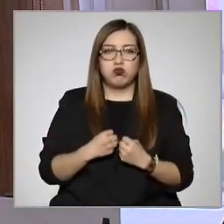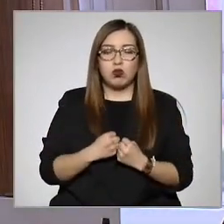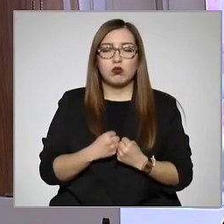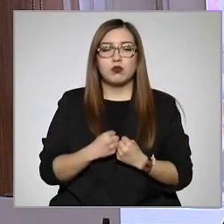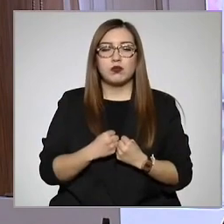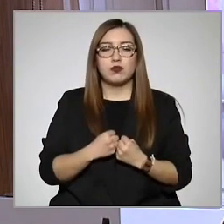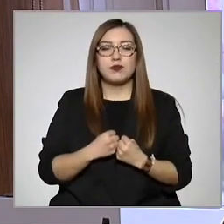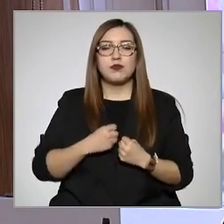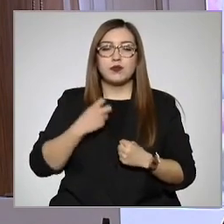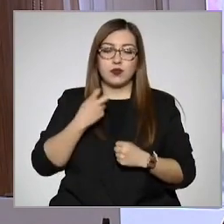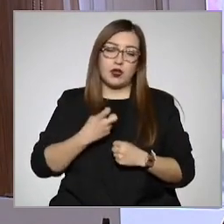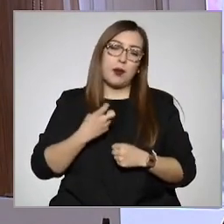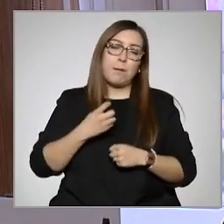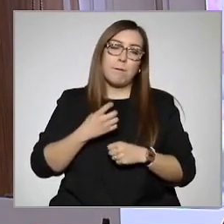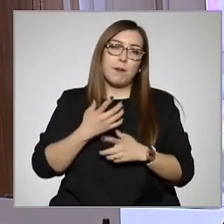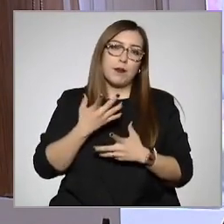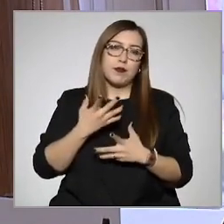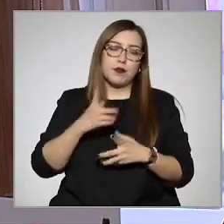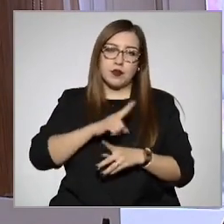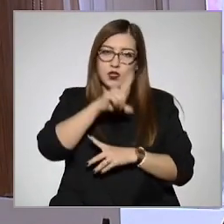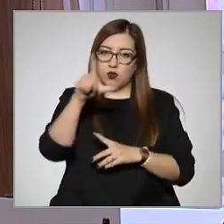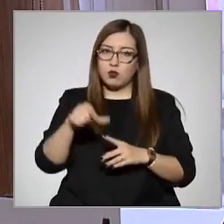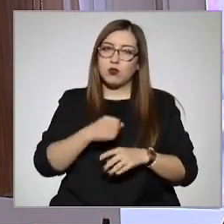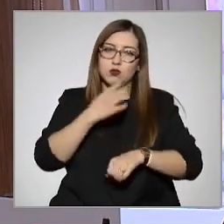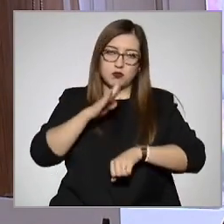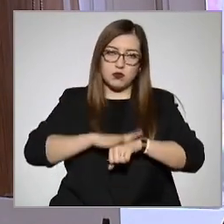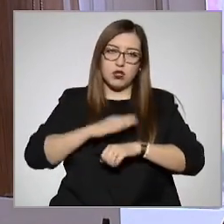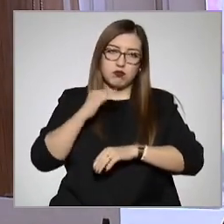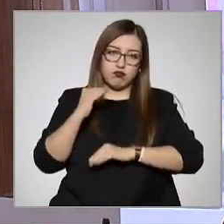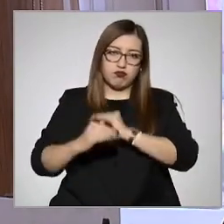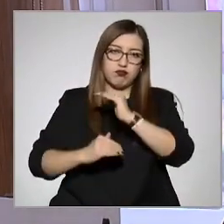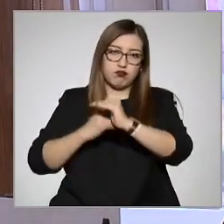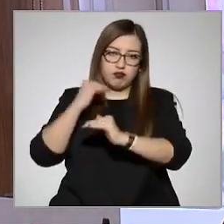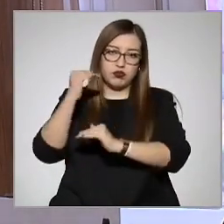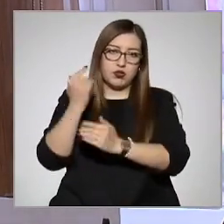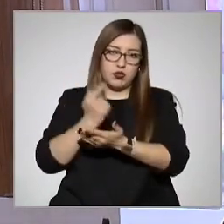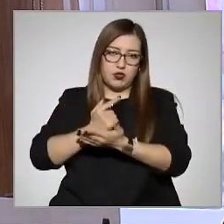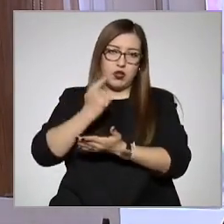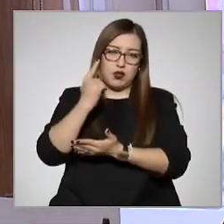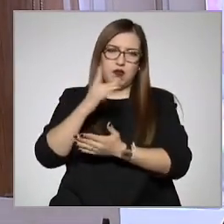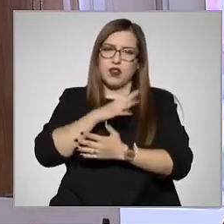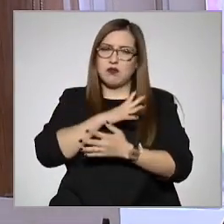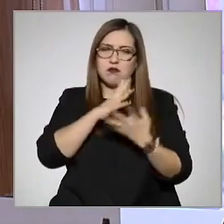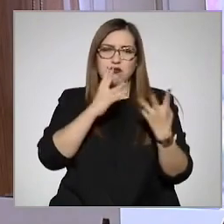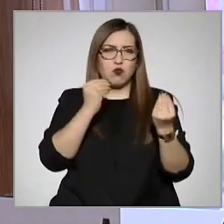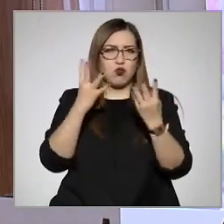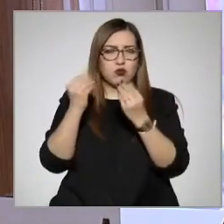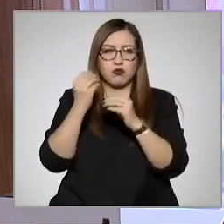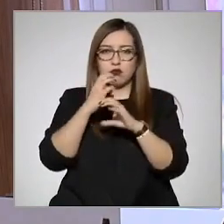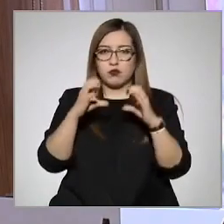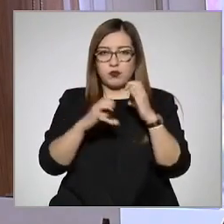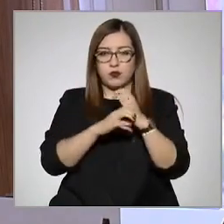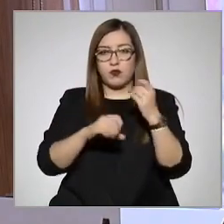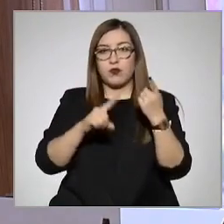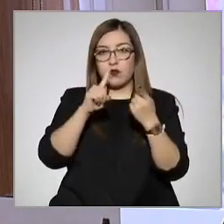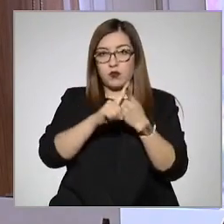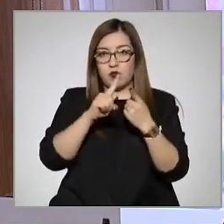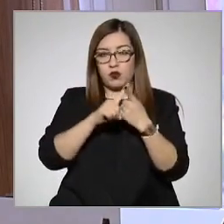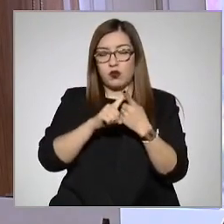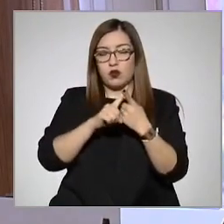evoluciona a la cronicidad. Tiene muchos factores. Uno de ellos es el genético,